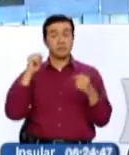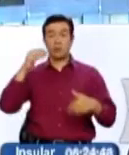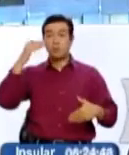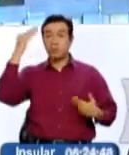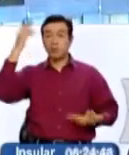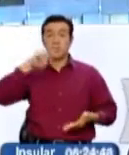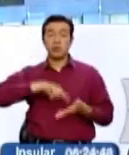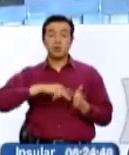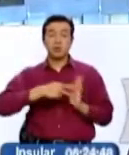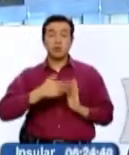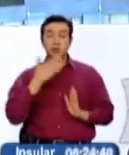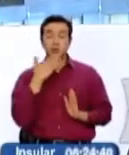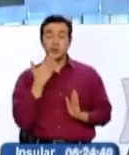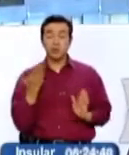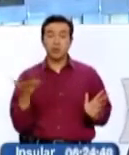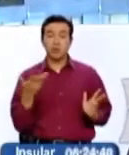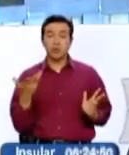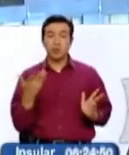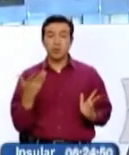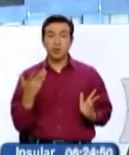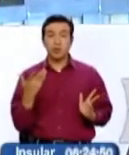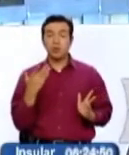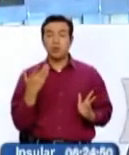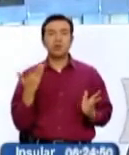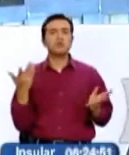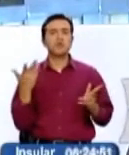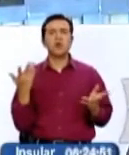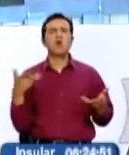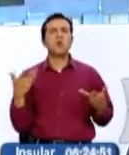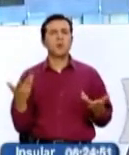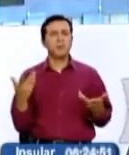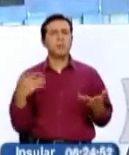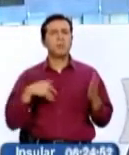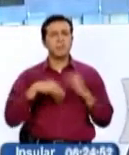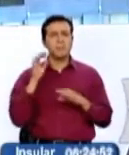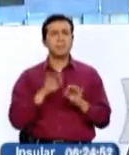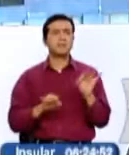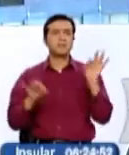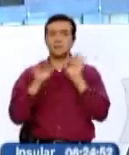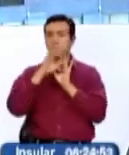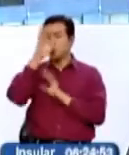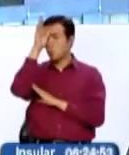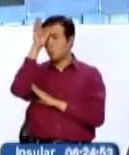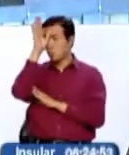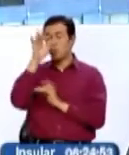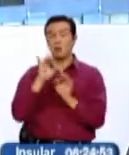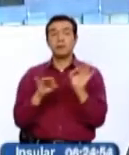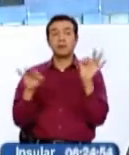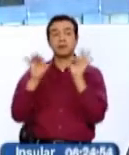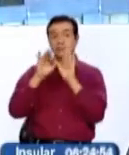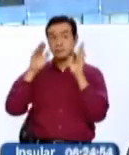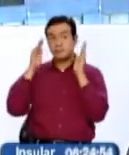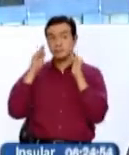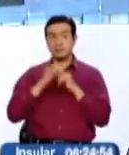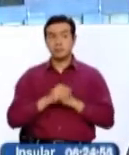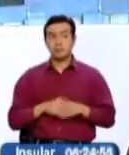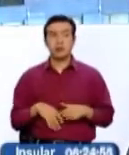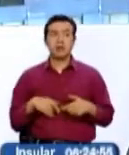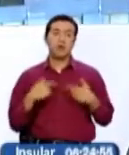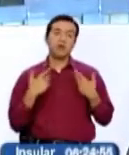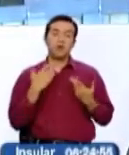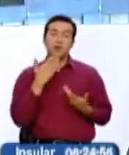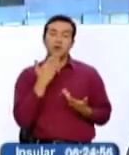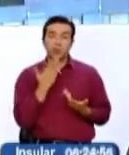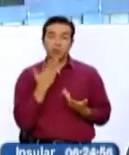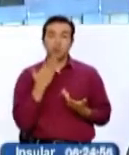no solo se hace con marketing, sino sobre todo hay que atender esos aspectos culturales que son muy importantes. No es posible entender